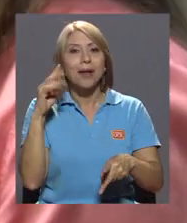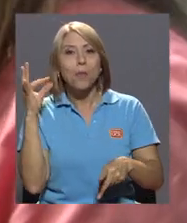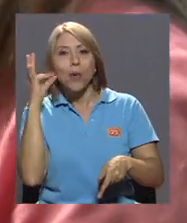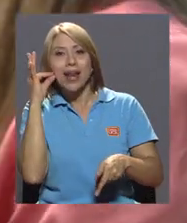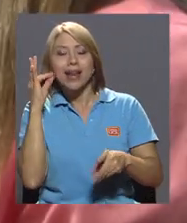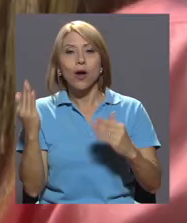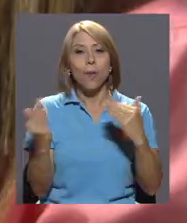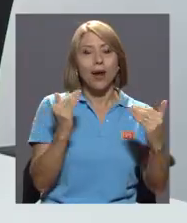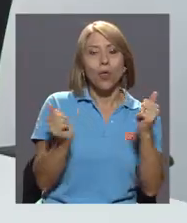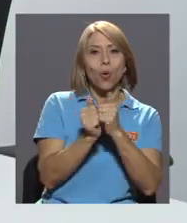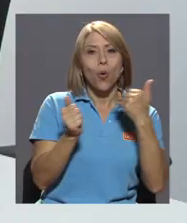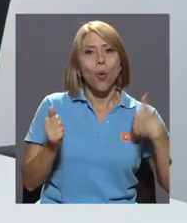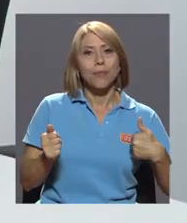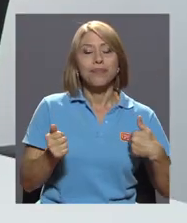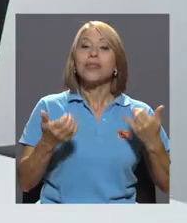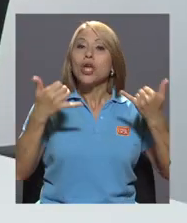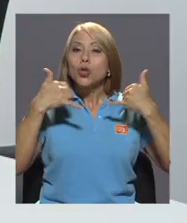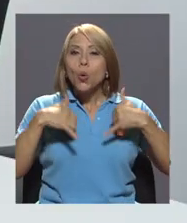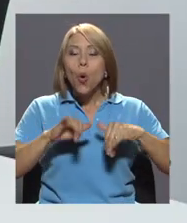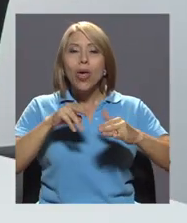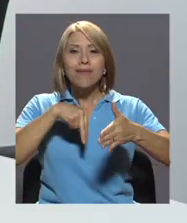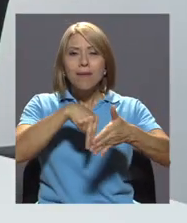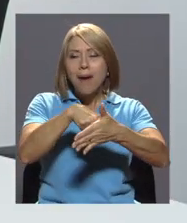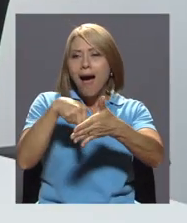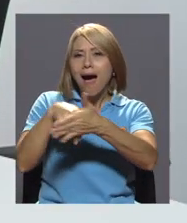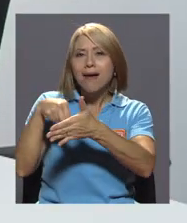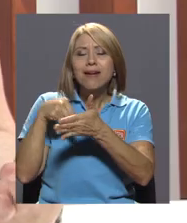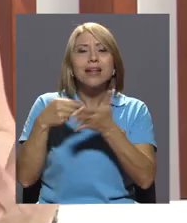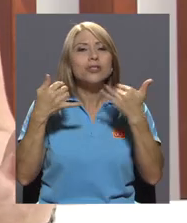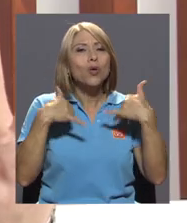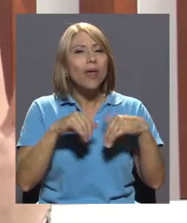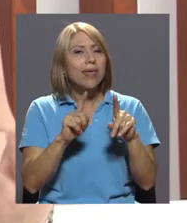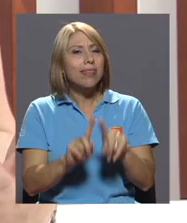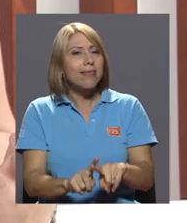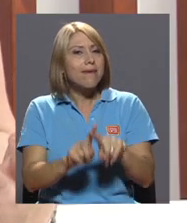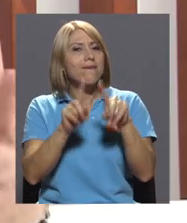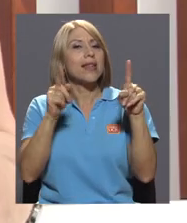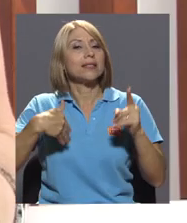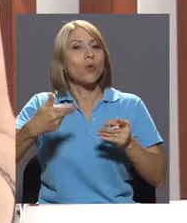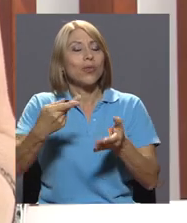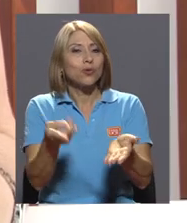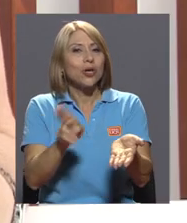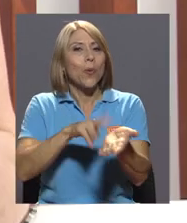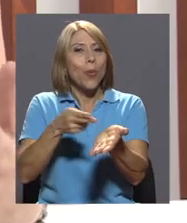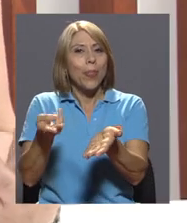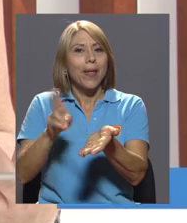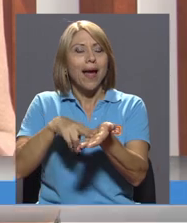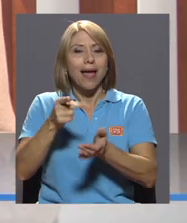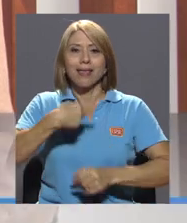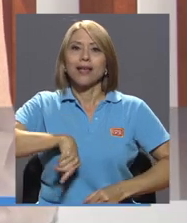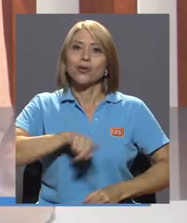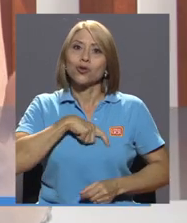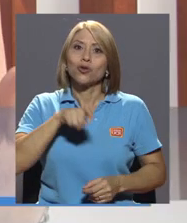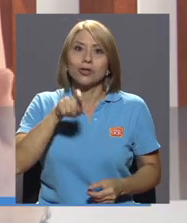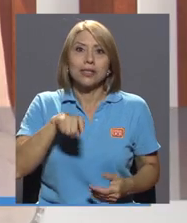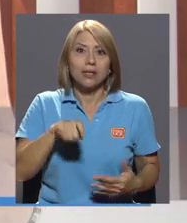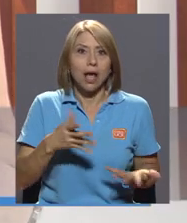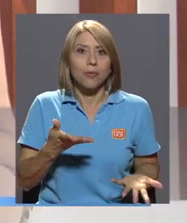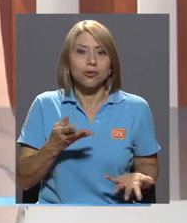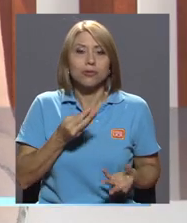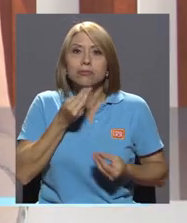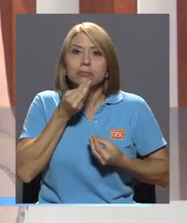un hombre. Aún siguen existiendo barreras sistemáticas y sesgos a la hora de contratar que necesitamos hablarnos,